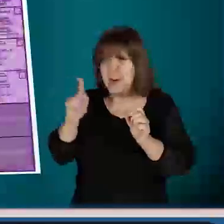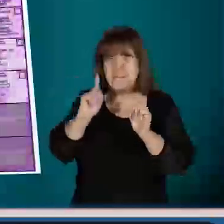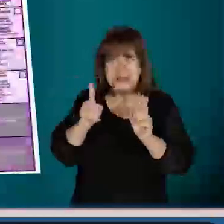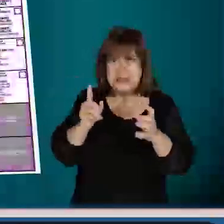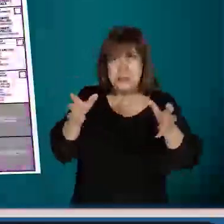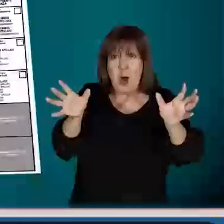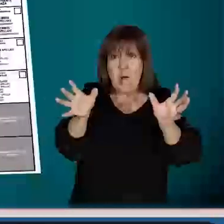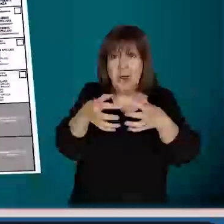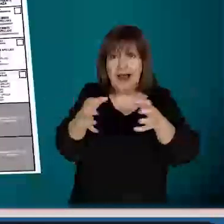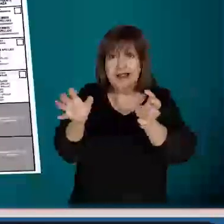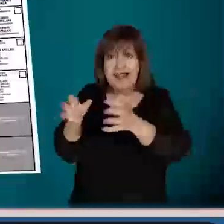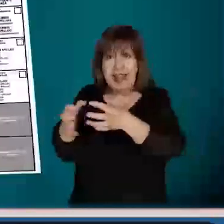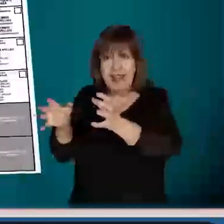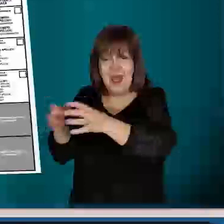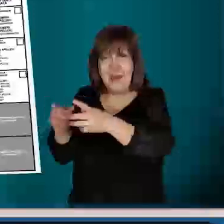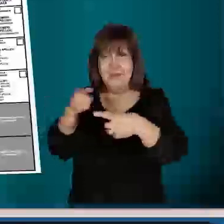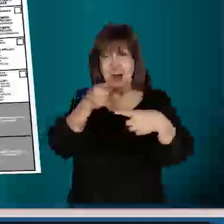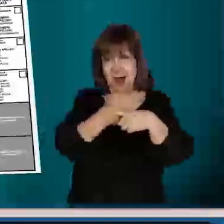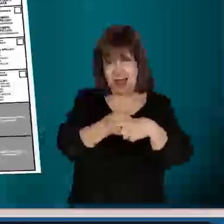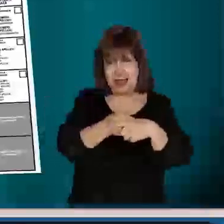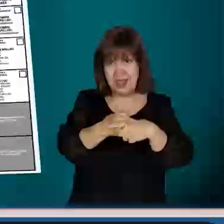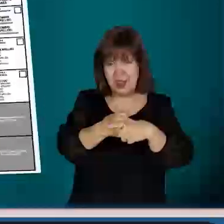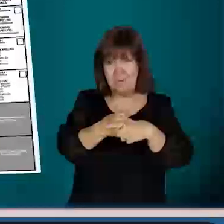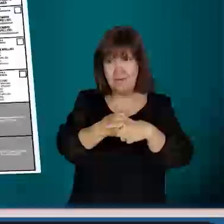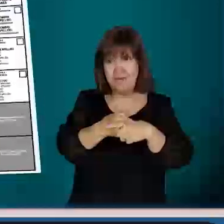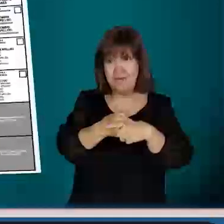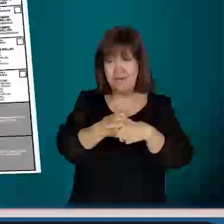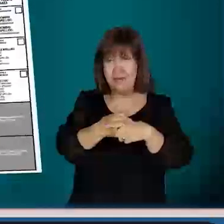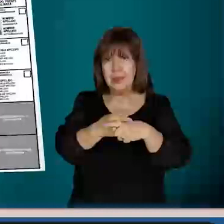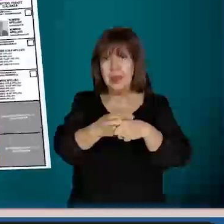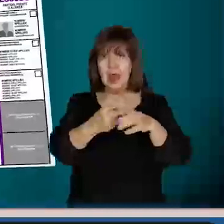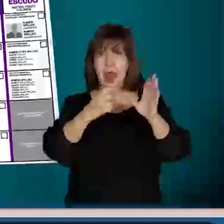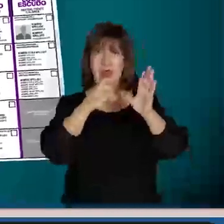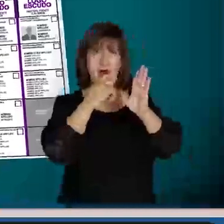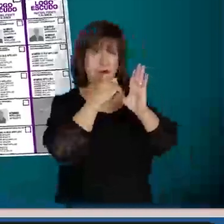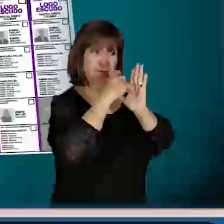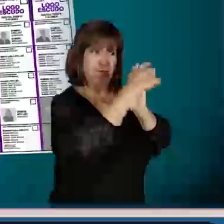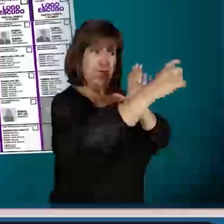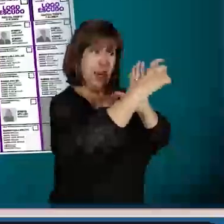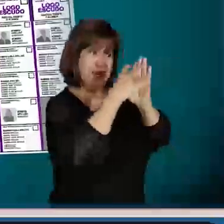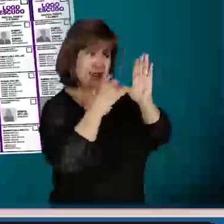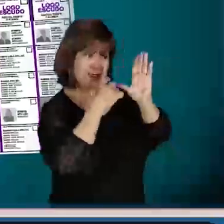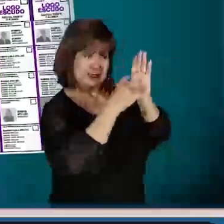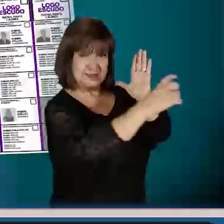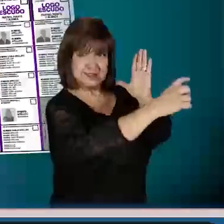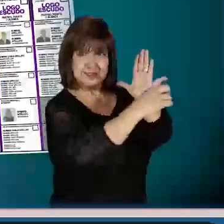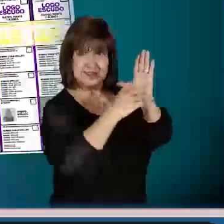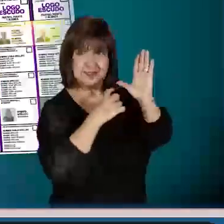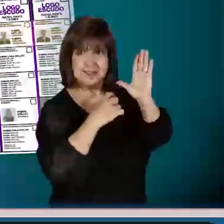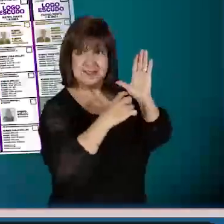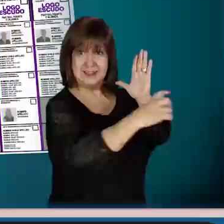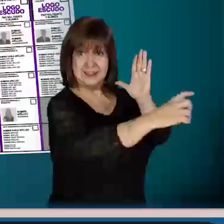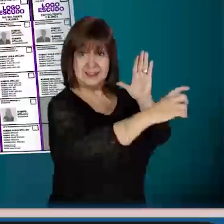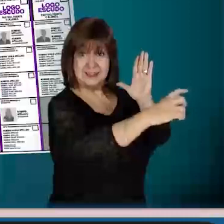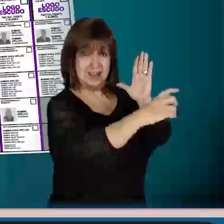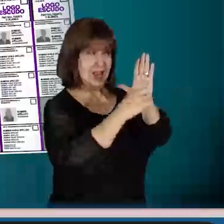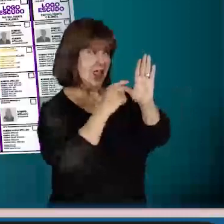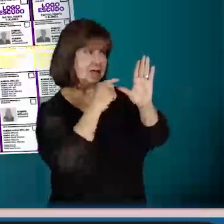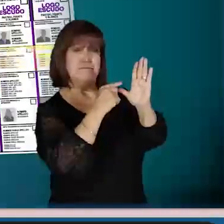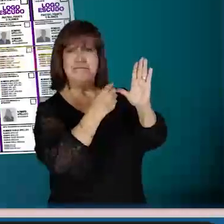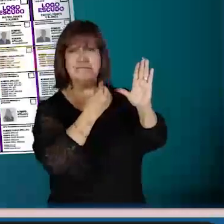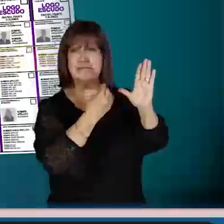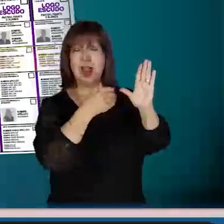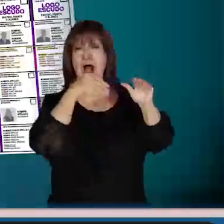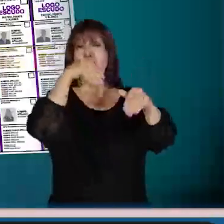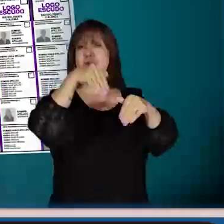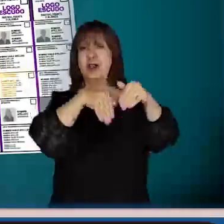listas de un mismo frente, partido político. Las filas separan las categorías. Las categorías son, se